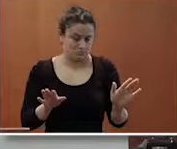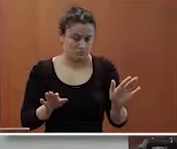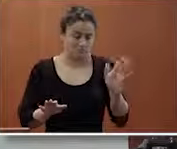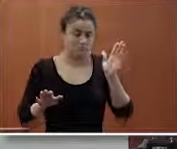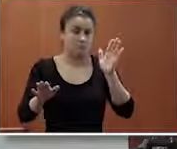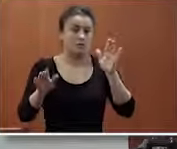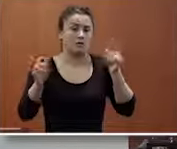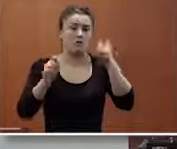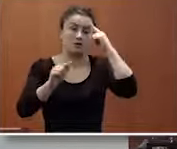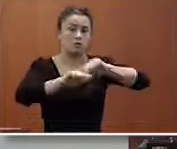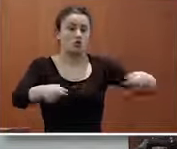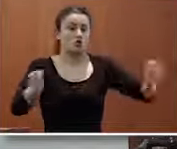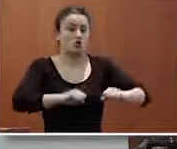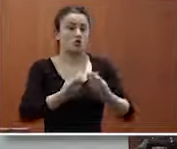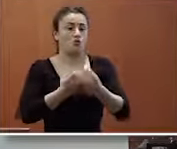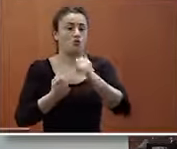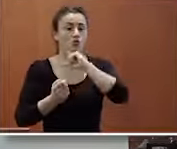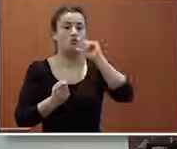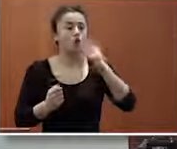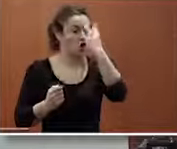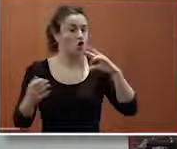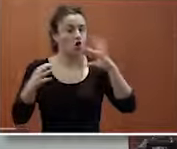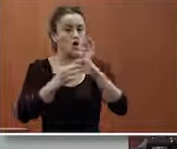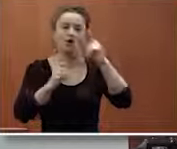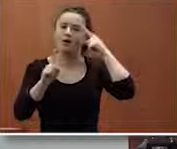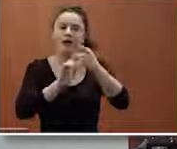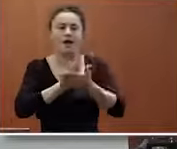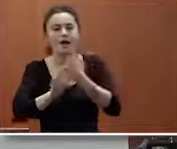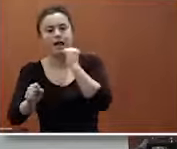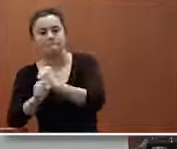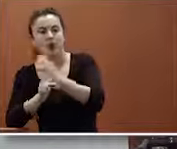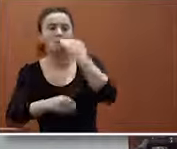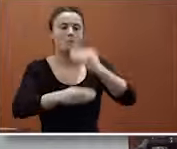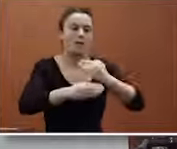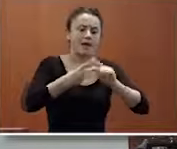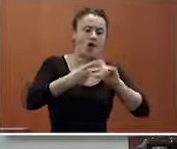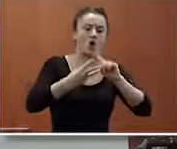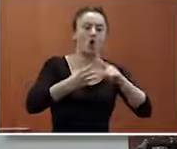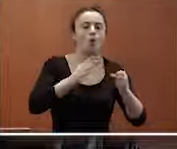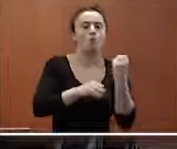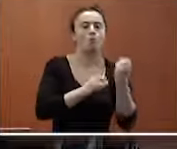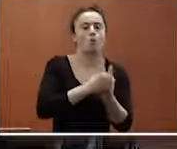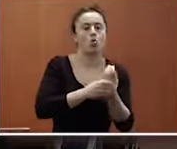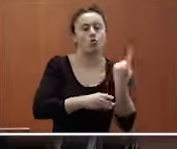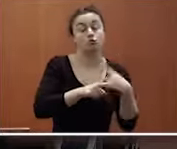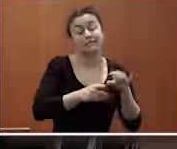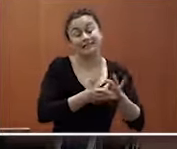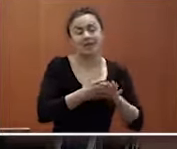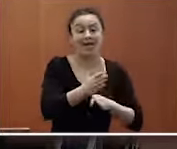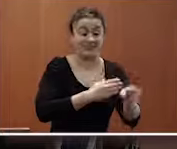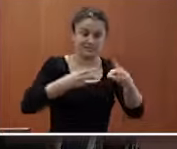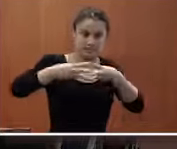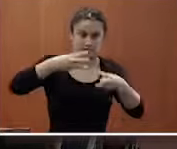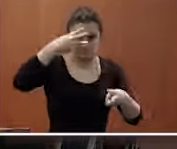es un convenio de colaboración con la Fundación 11 en donde se avanza en temas de empleo en temas de barreras o en temas de productos y servicios accesibles en donde la gran